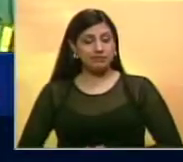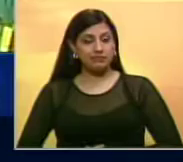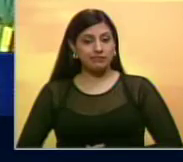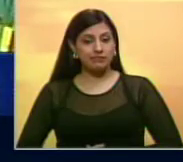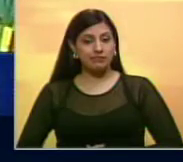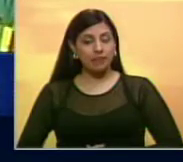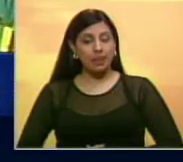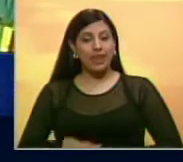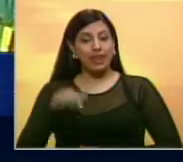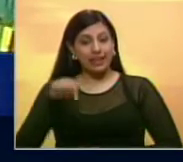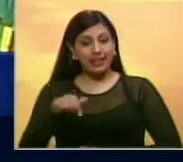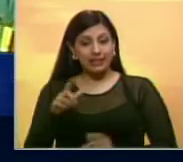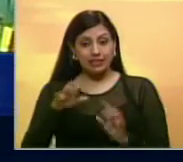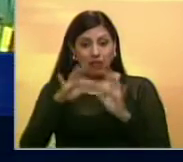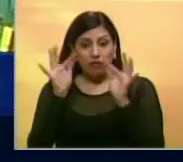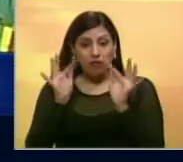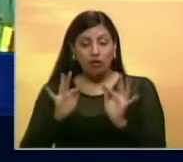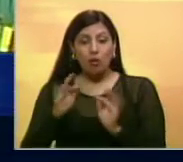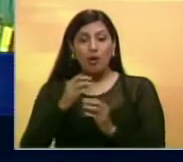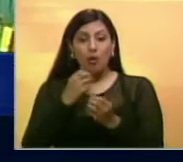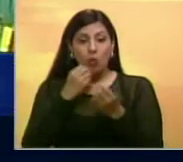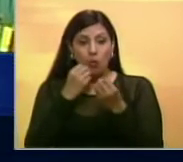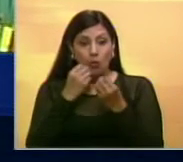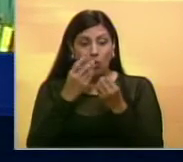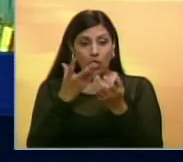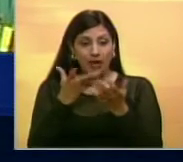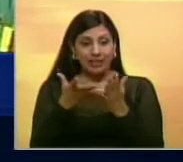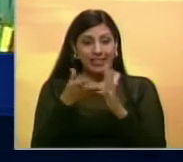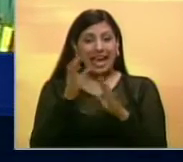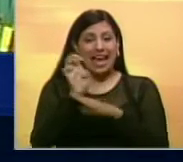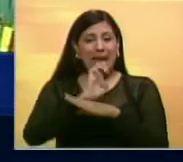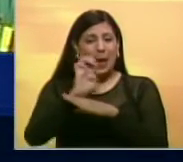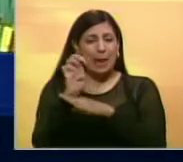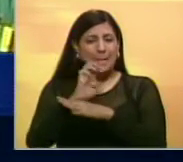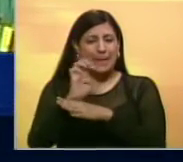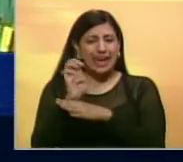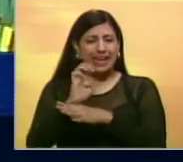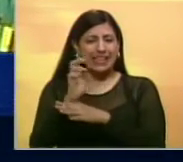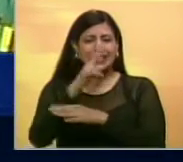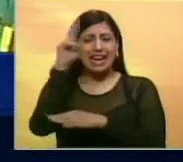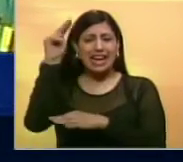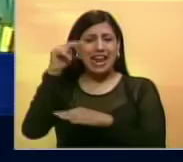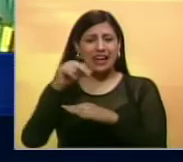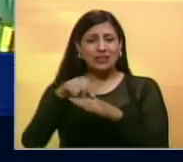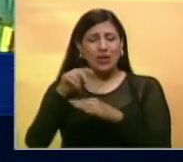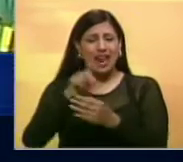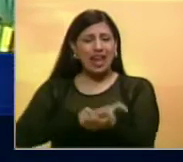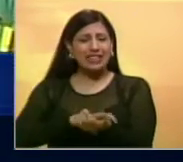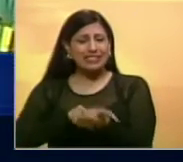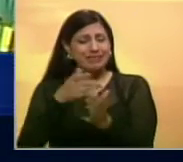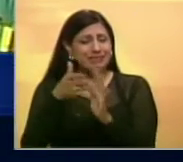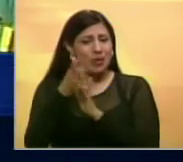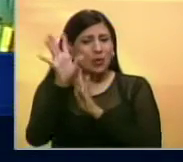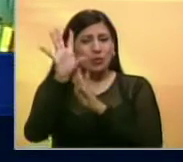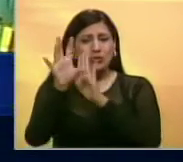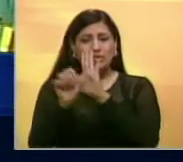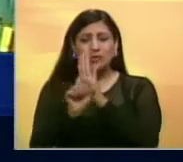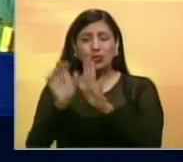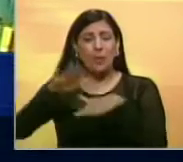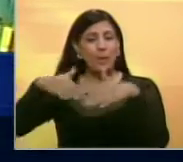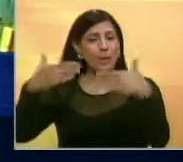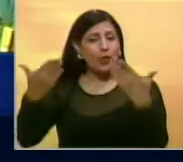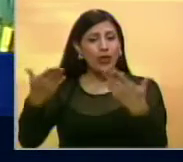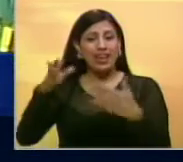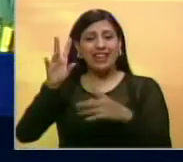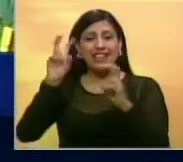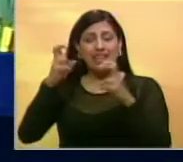En este marco, decretar una emergencia nacional de carácter constitucional para